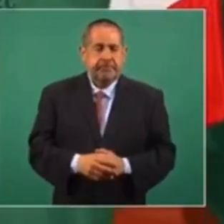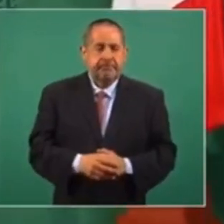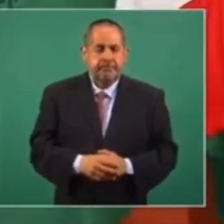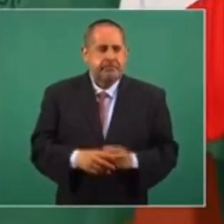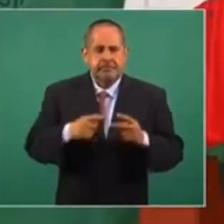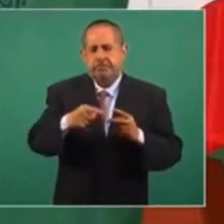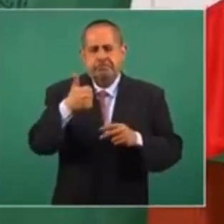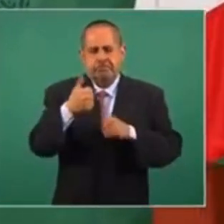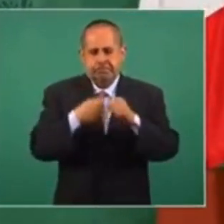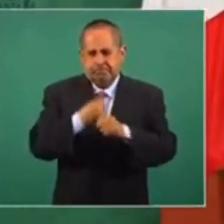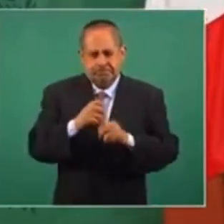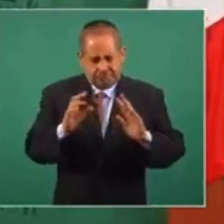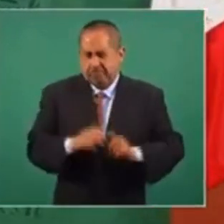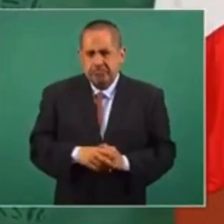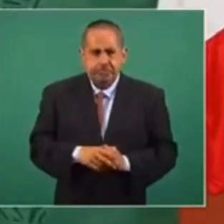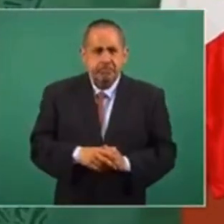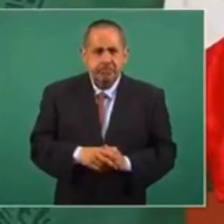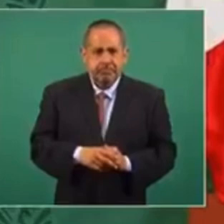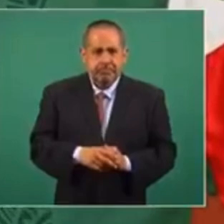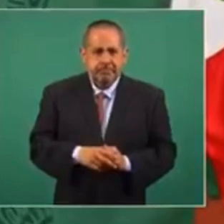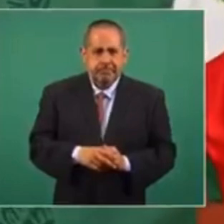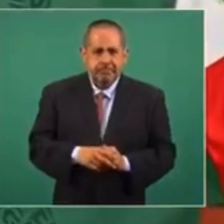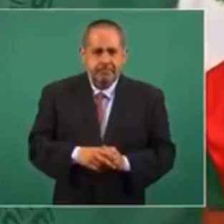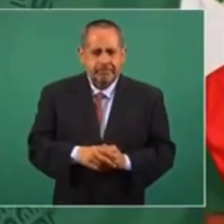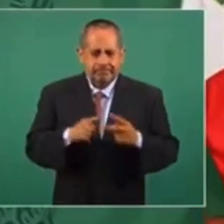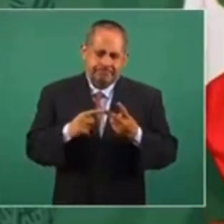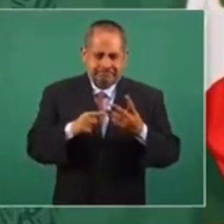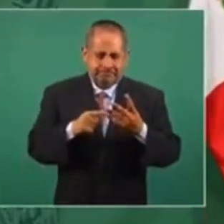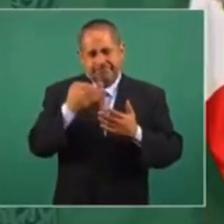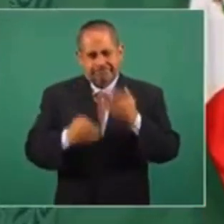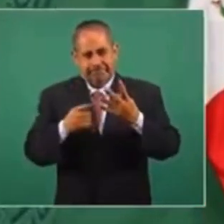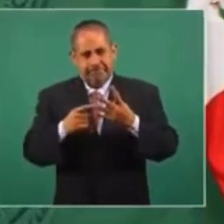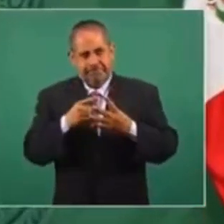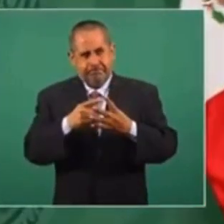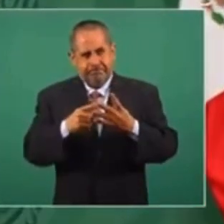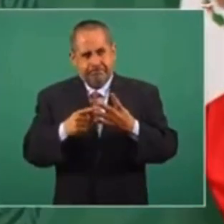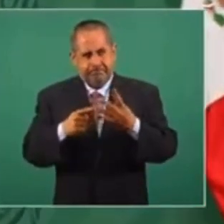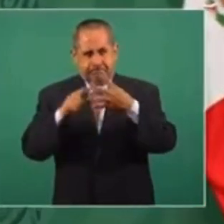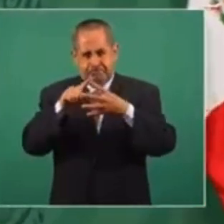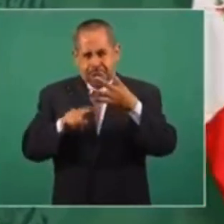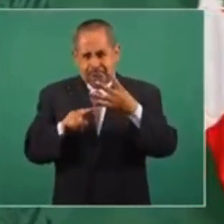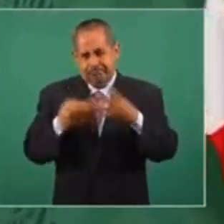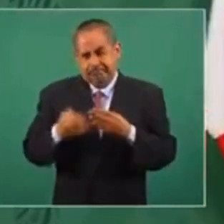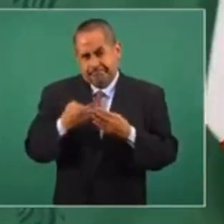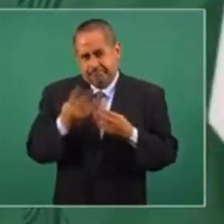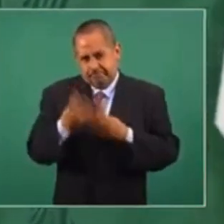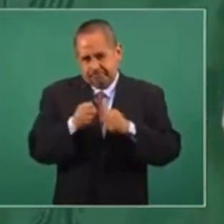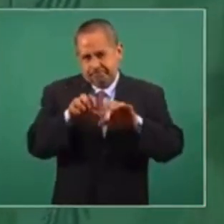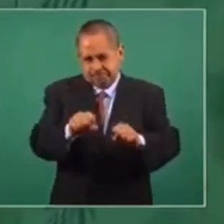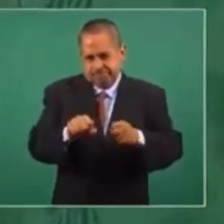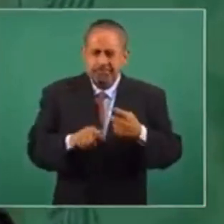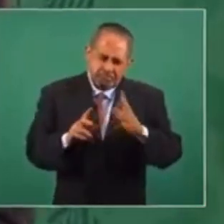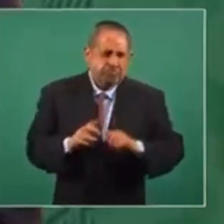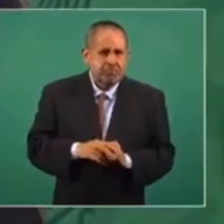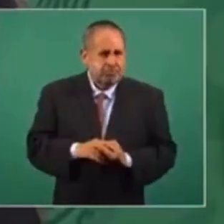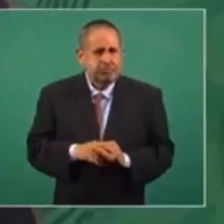Seis años, ya sé, me quedan menos de cuatro. Apúntele bien.